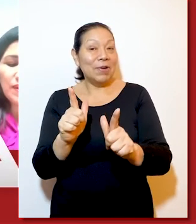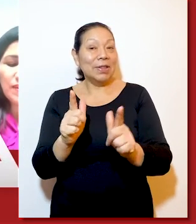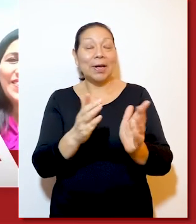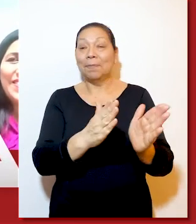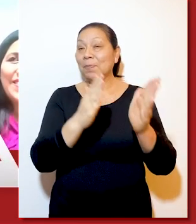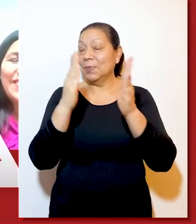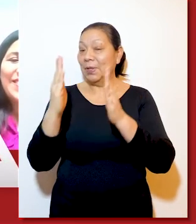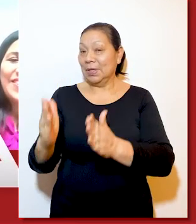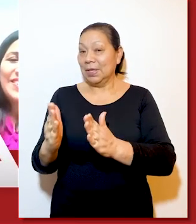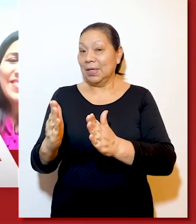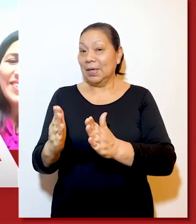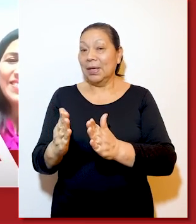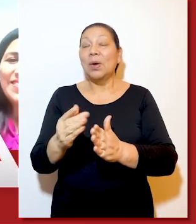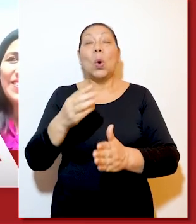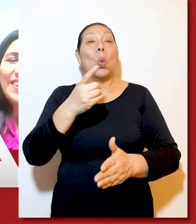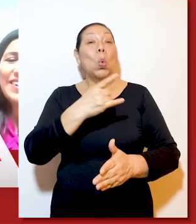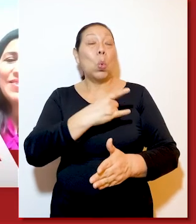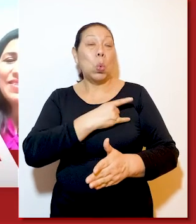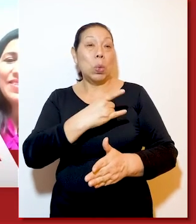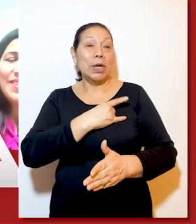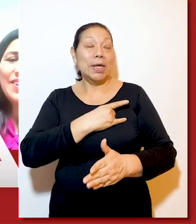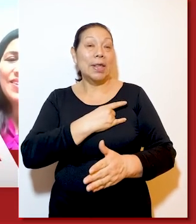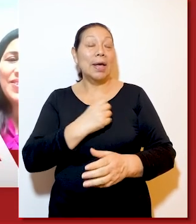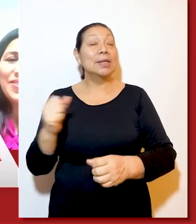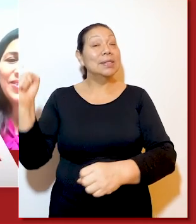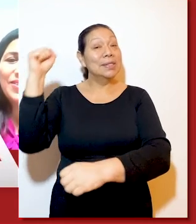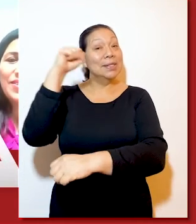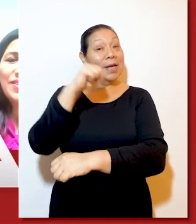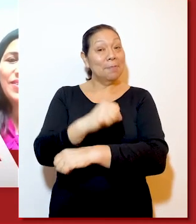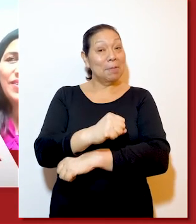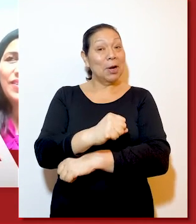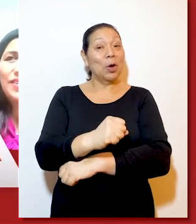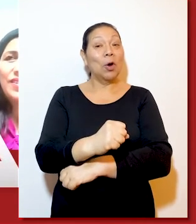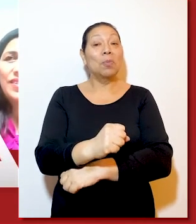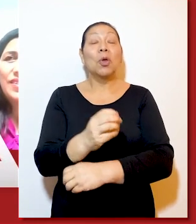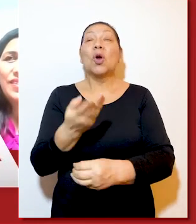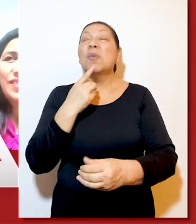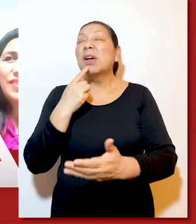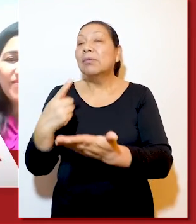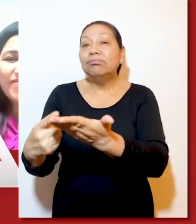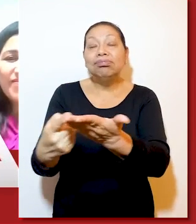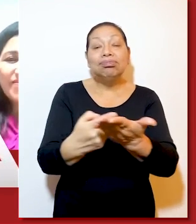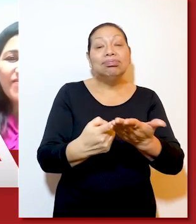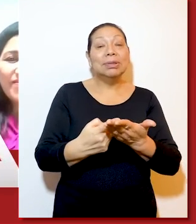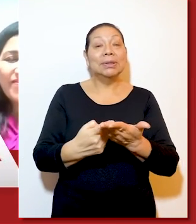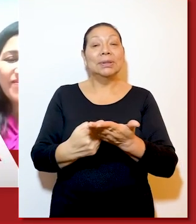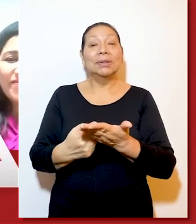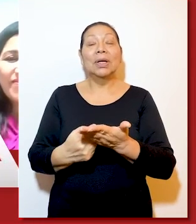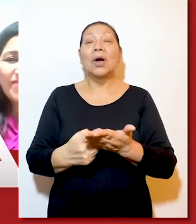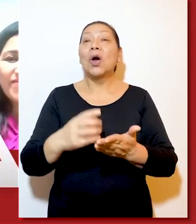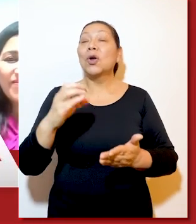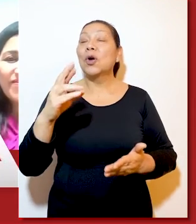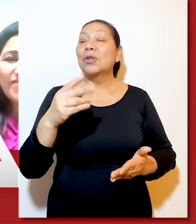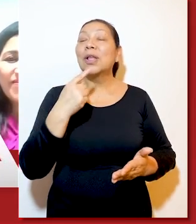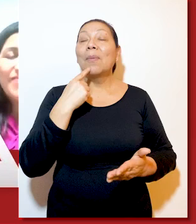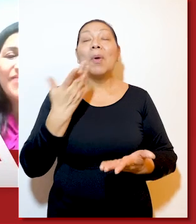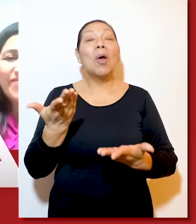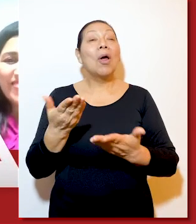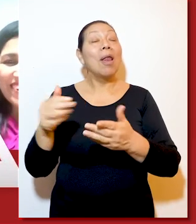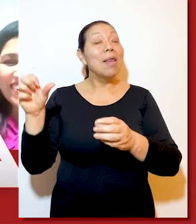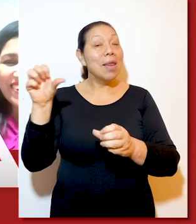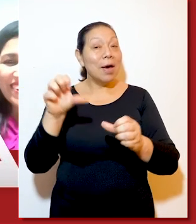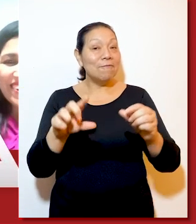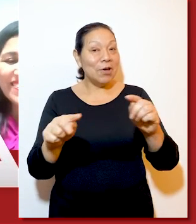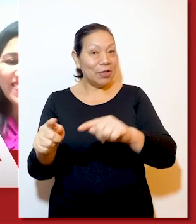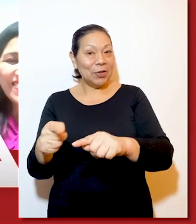Libertad, Jerry Ramón, rectora electa de la Universidad Nacional Mayor de San Marcos, y como moderadora estuvo Mariana Costa,